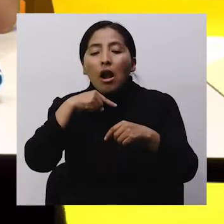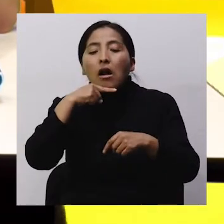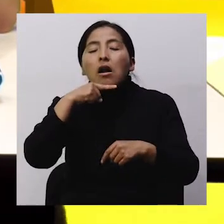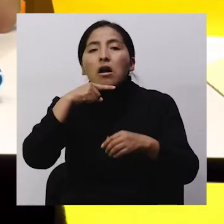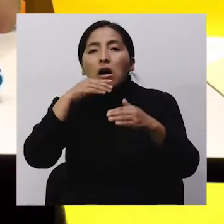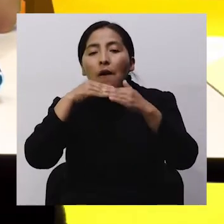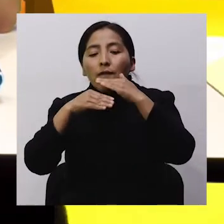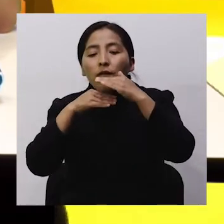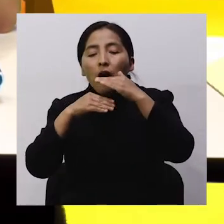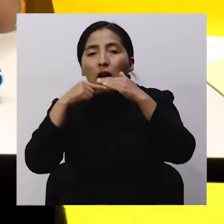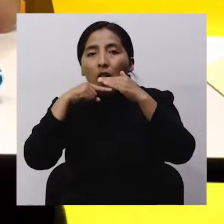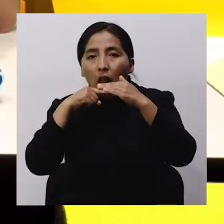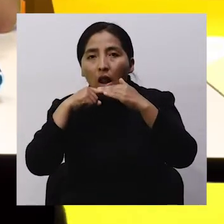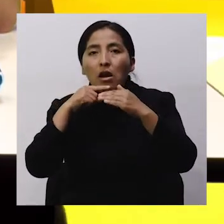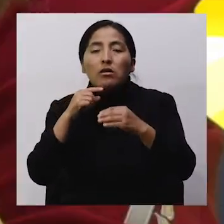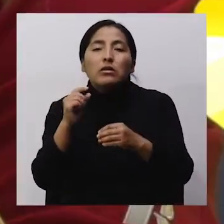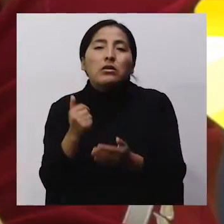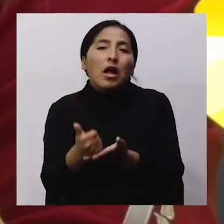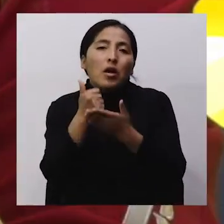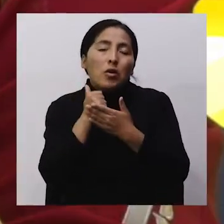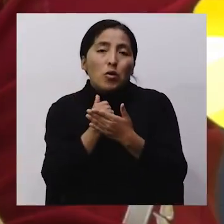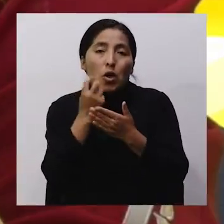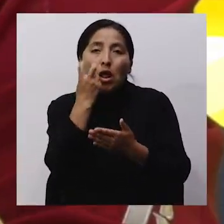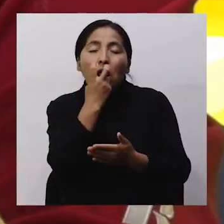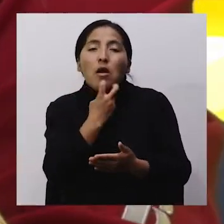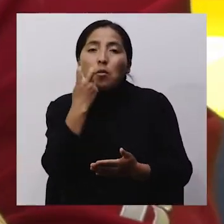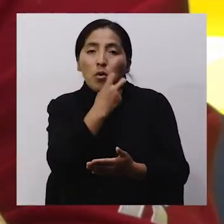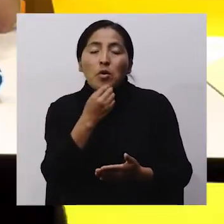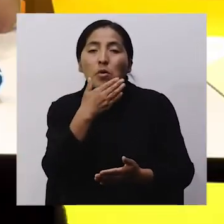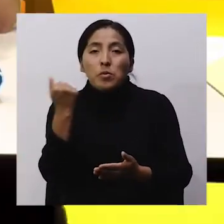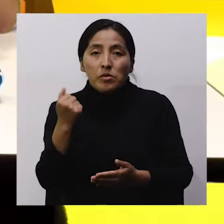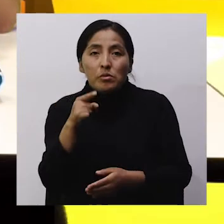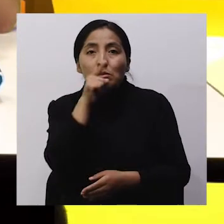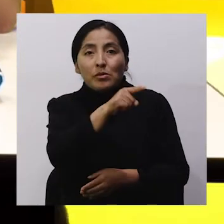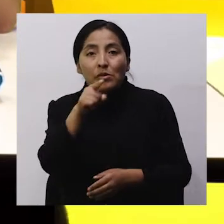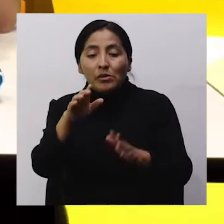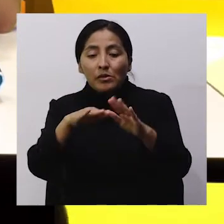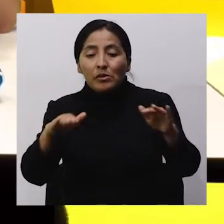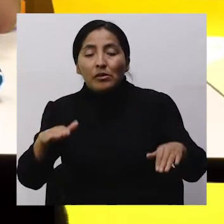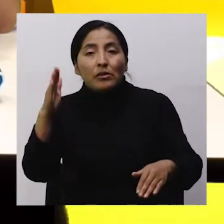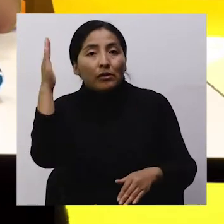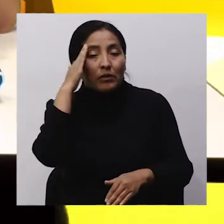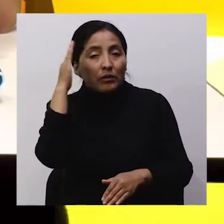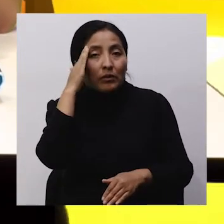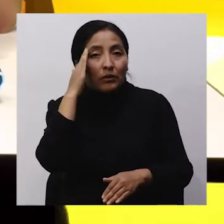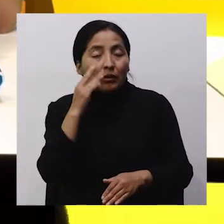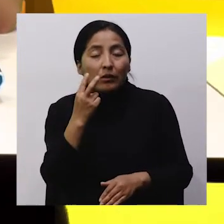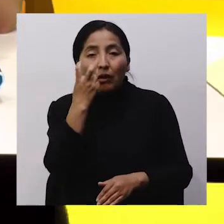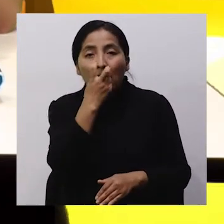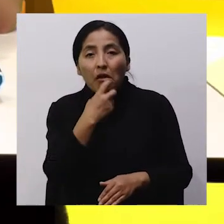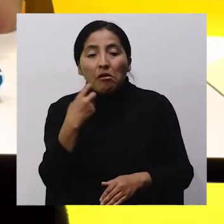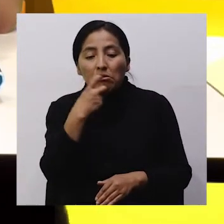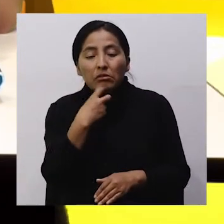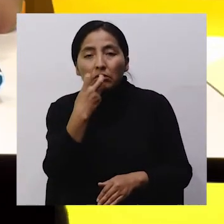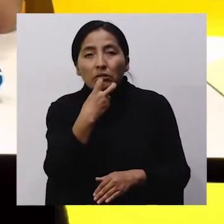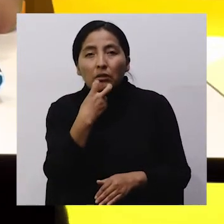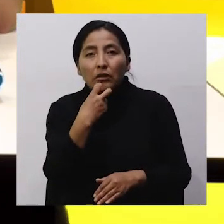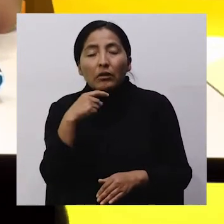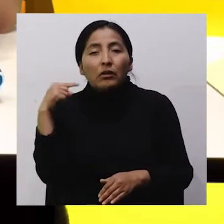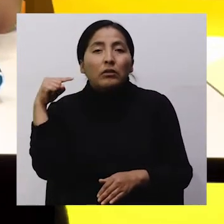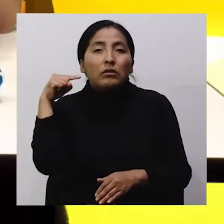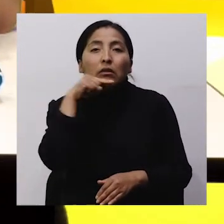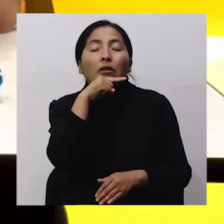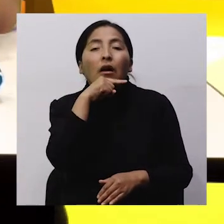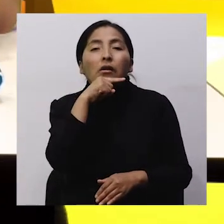poder vocalizar mucho mejor Ah, entonces ya saben, niños Un lapicito en la boca De manera transversal